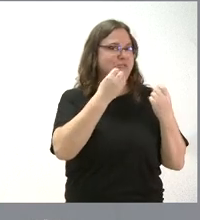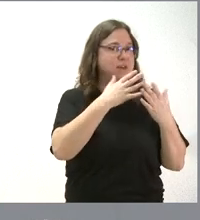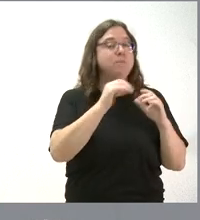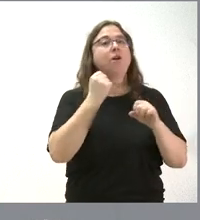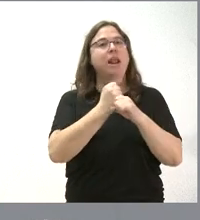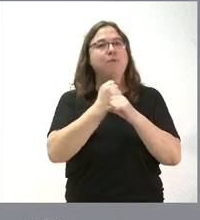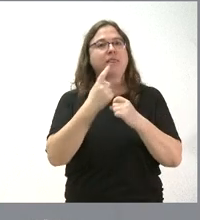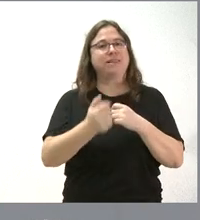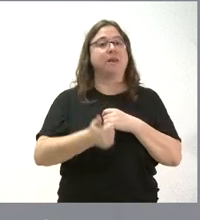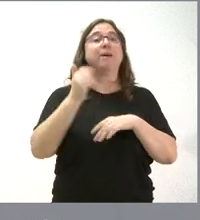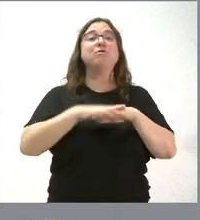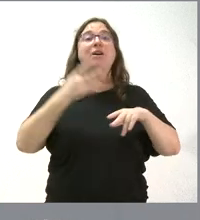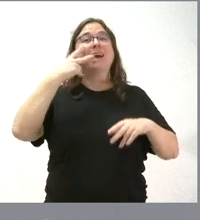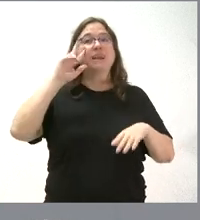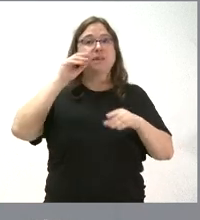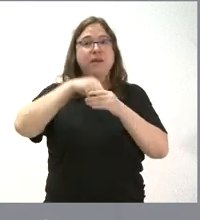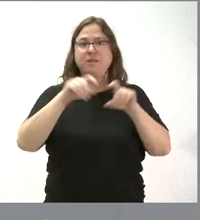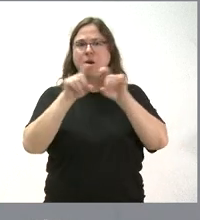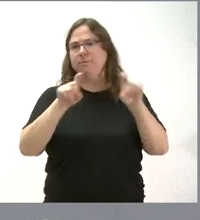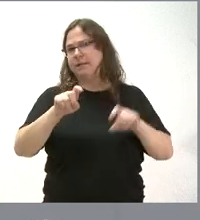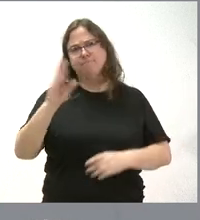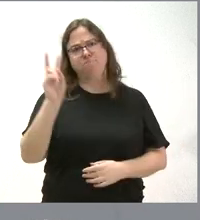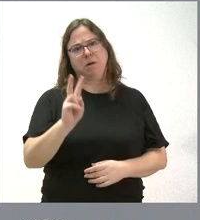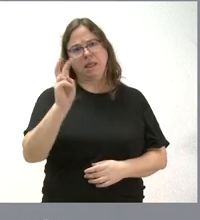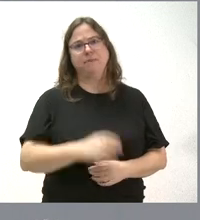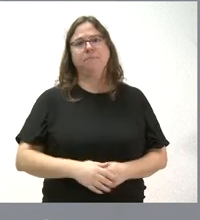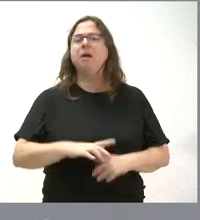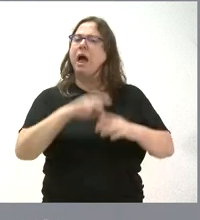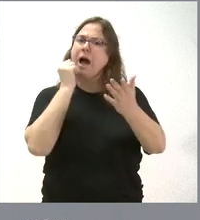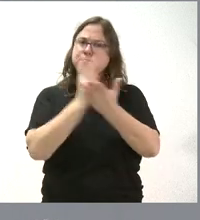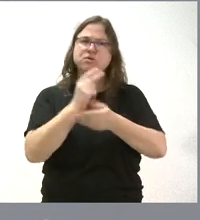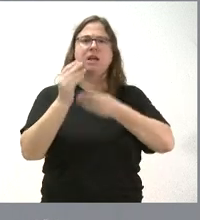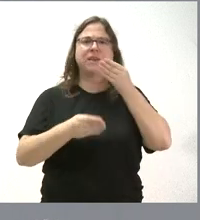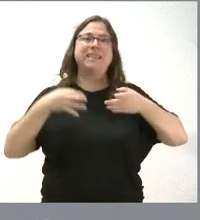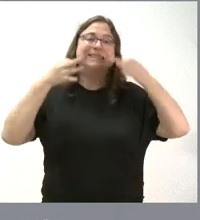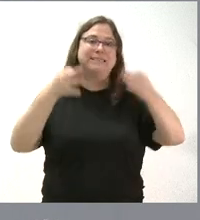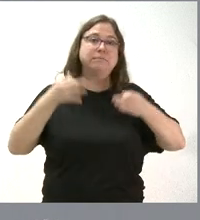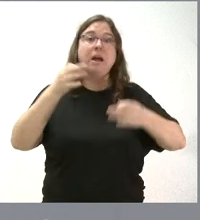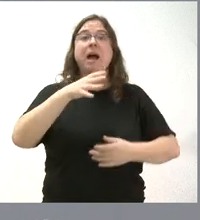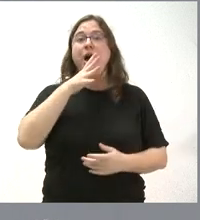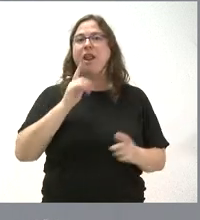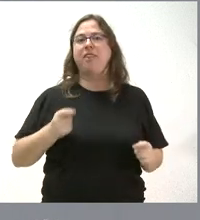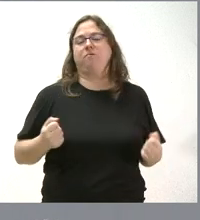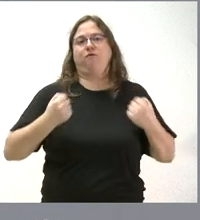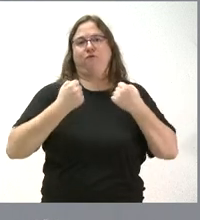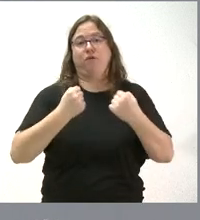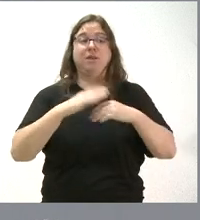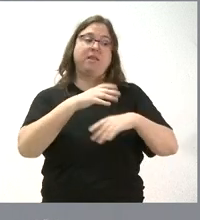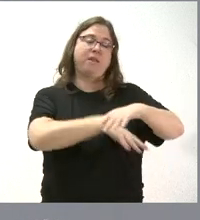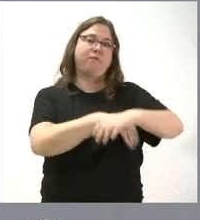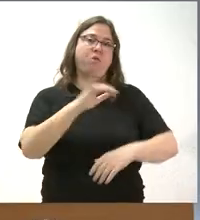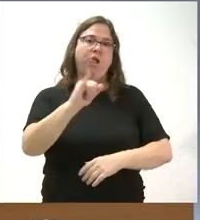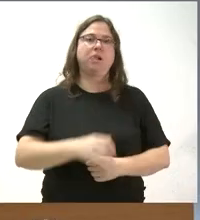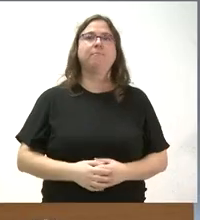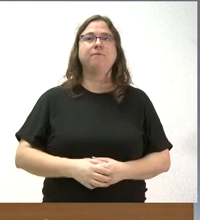esta experiencia de formación dentro de las empresas nos parece muy útil y es una apuesta que siempre hemos hecho, que ahora, si acaso, fortalecemos en función de los fondos que disponemos.